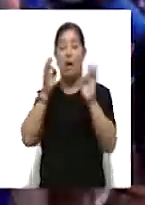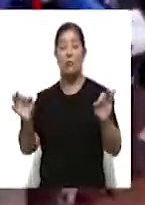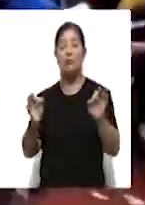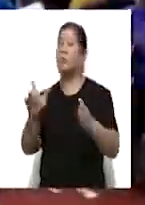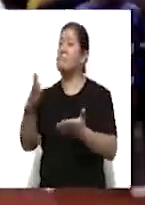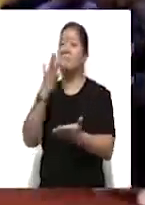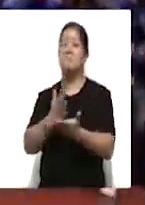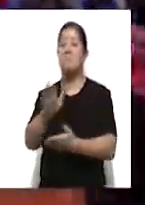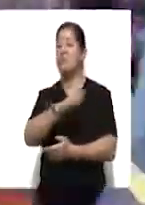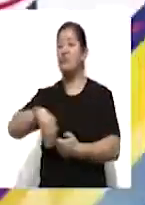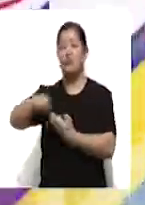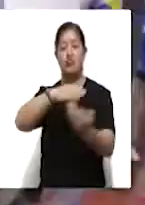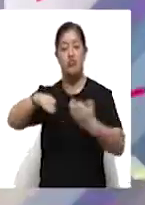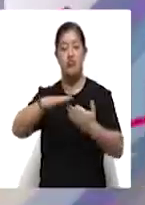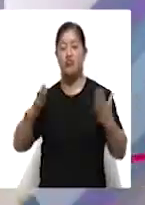movilizaciones.